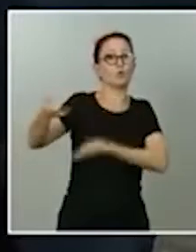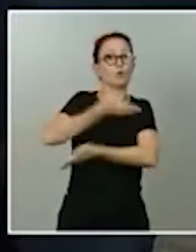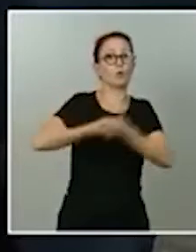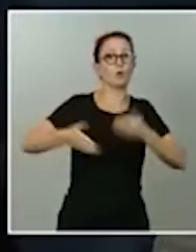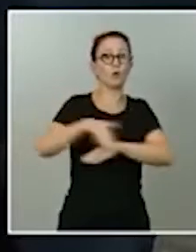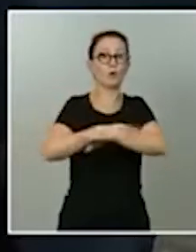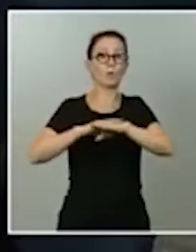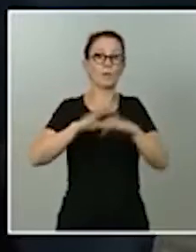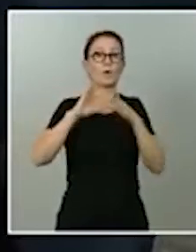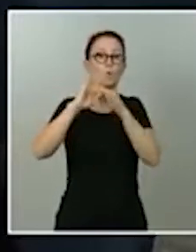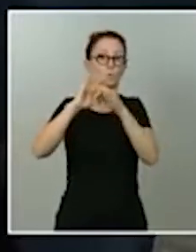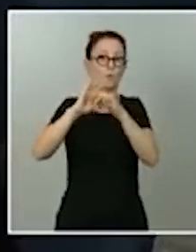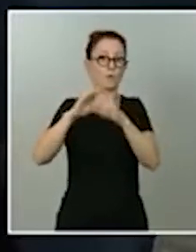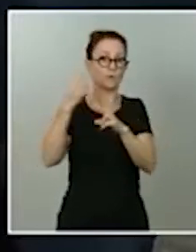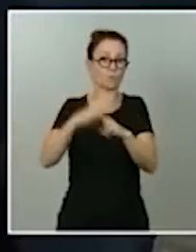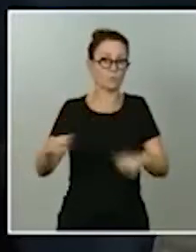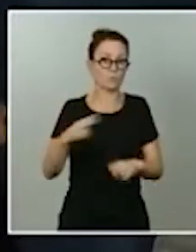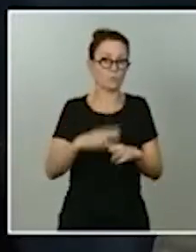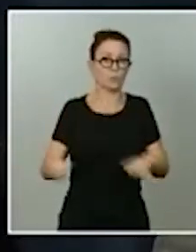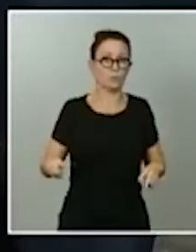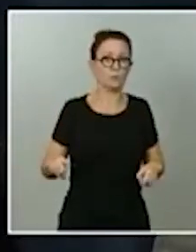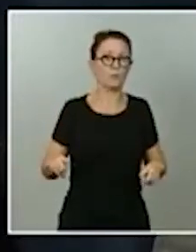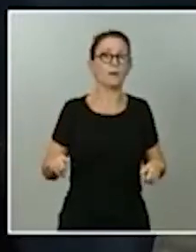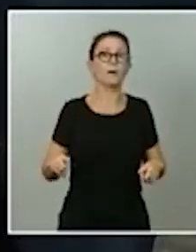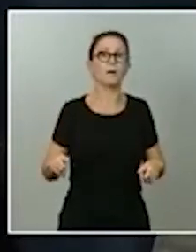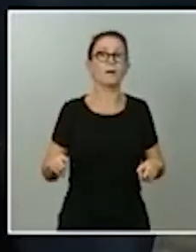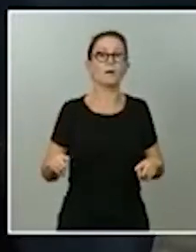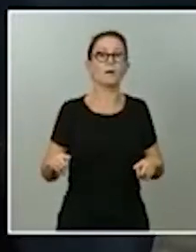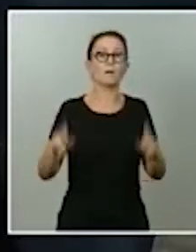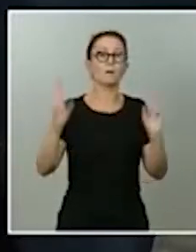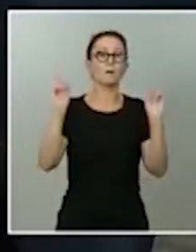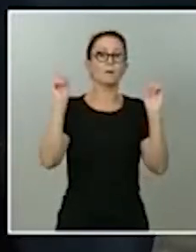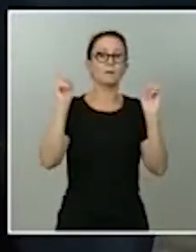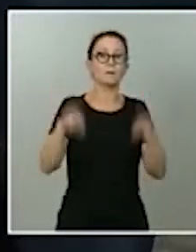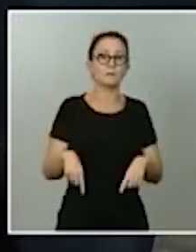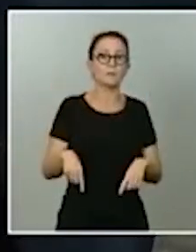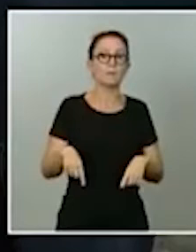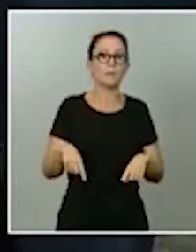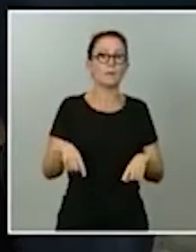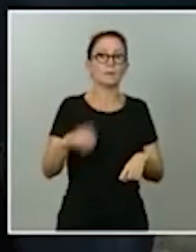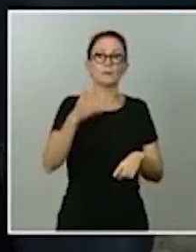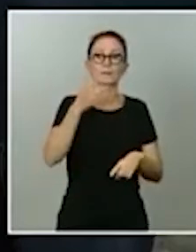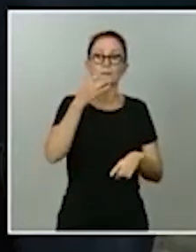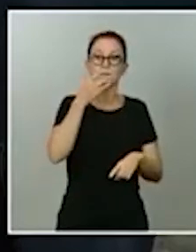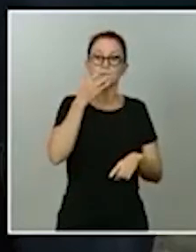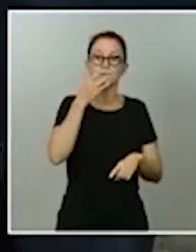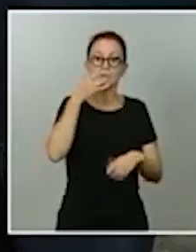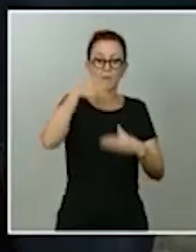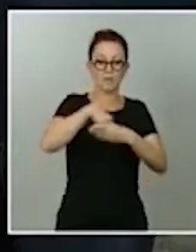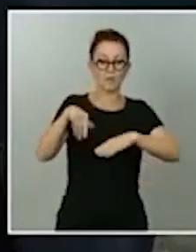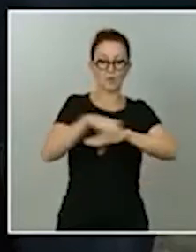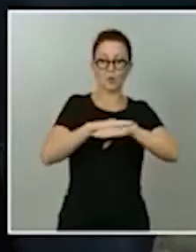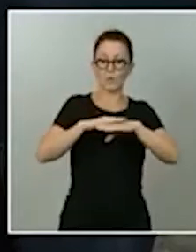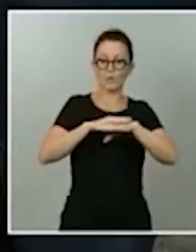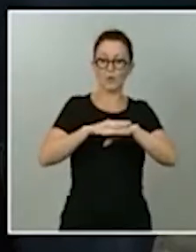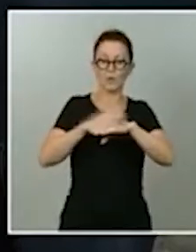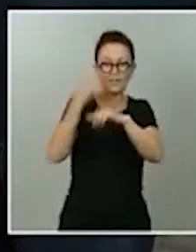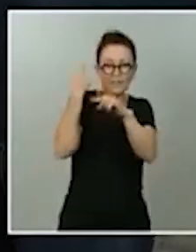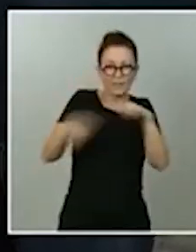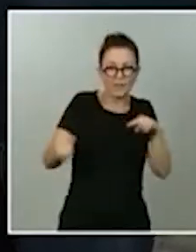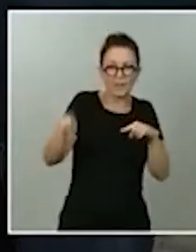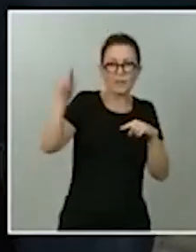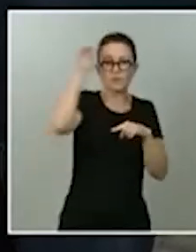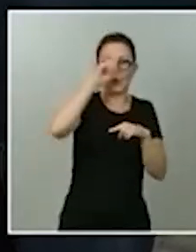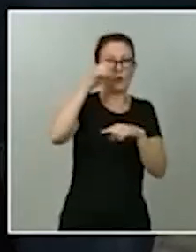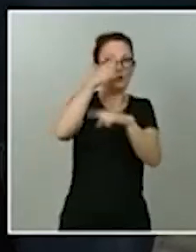si estas diferencias en el seno del Ejecutivo podrán resolverse de nuevo con una reunión